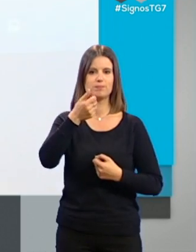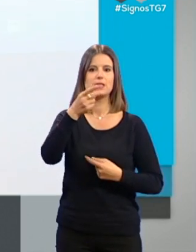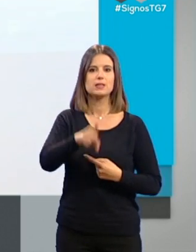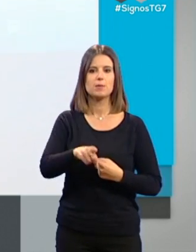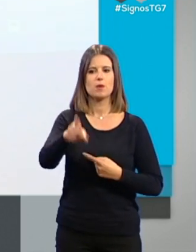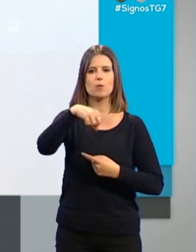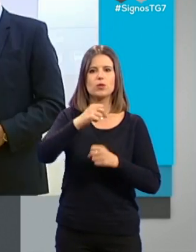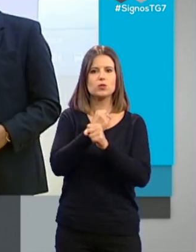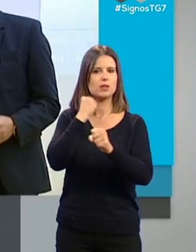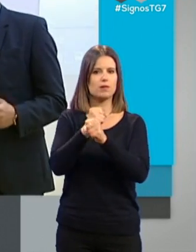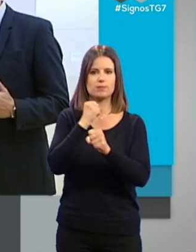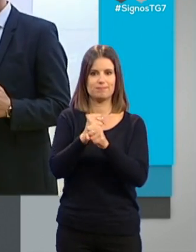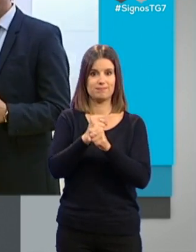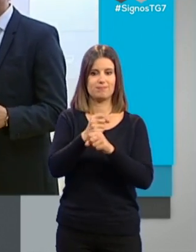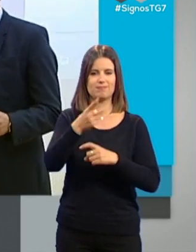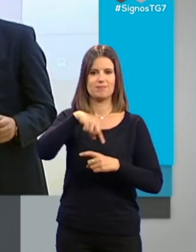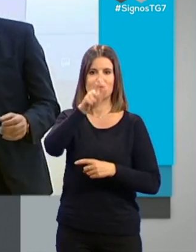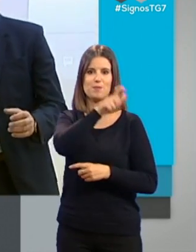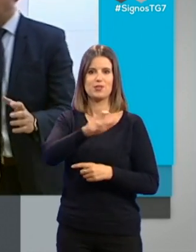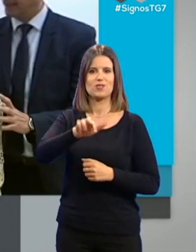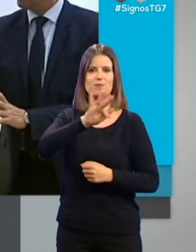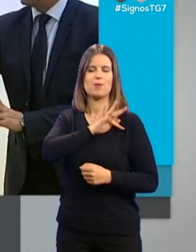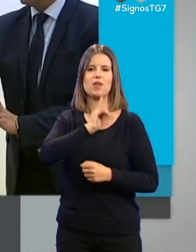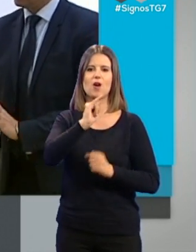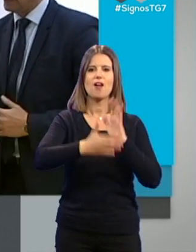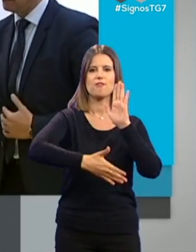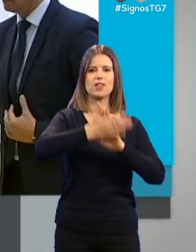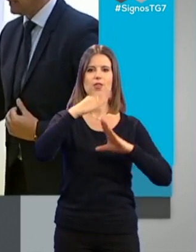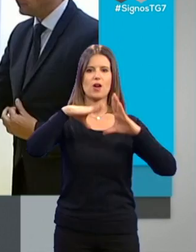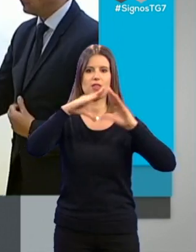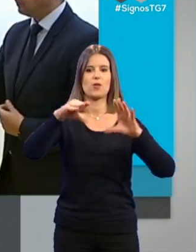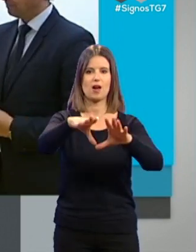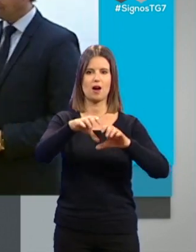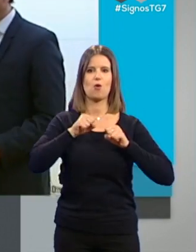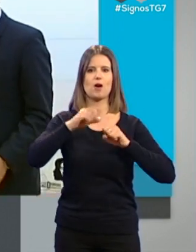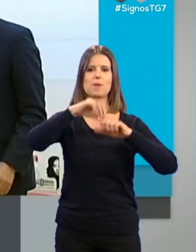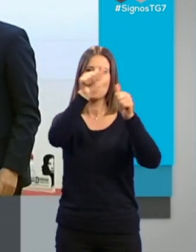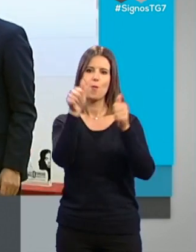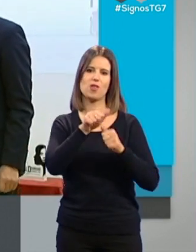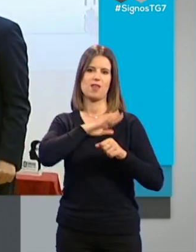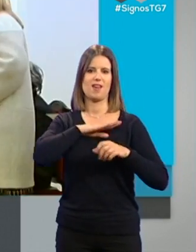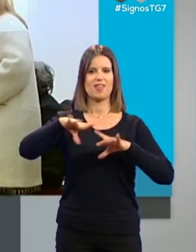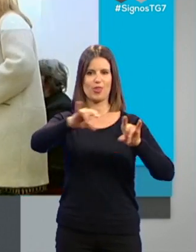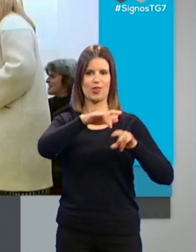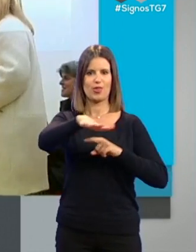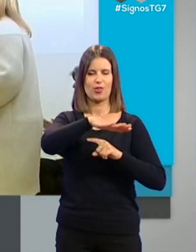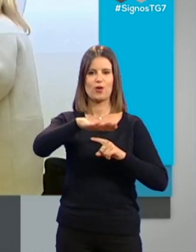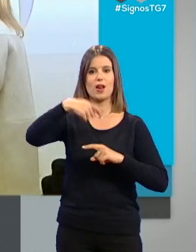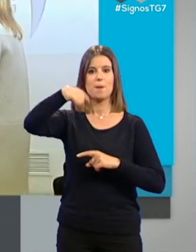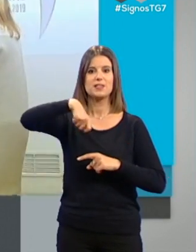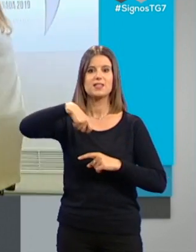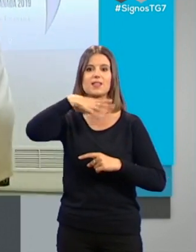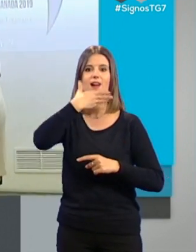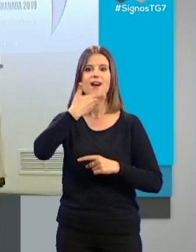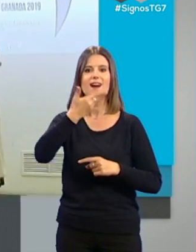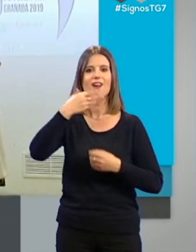vuestro trabajo. Entre los premiados se encuentran la Federación Andalucía Acoge en su modalidad de territorios, la presidenta de Calor y